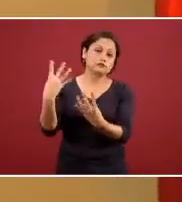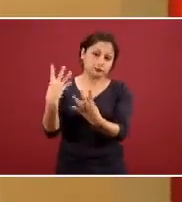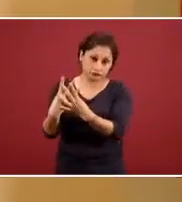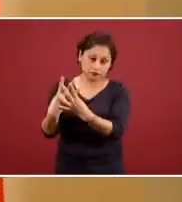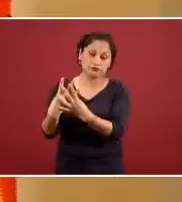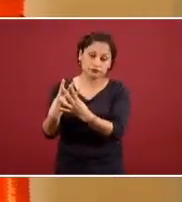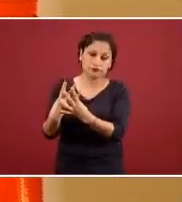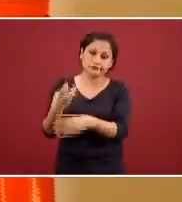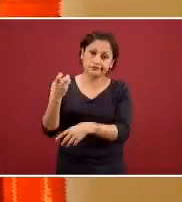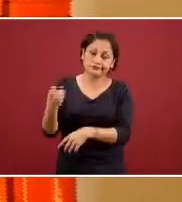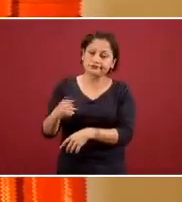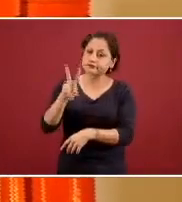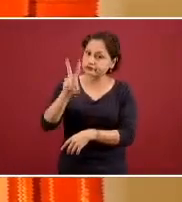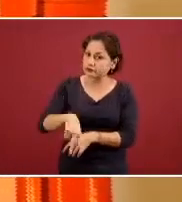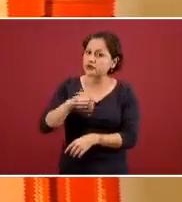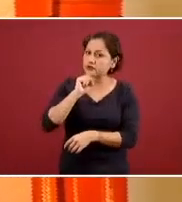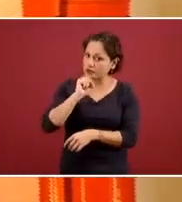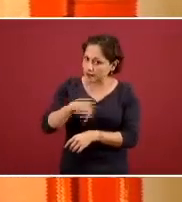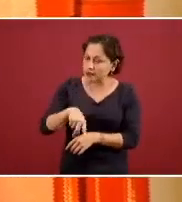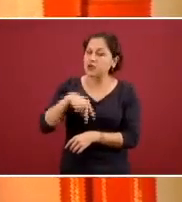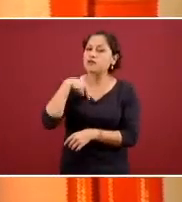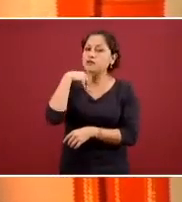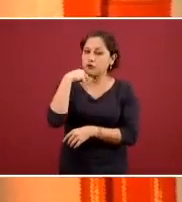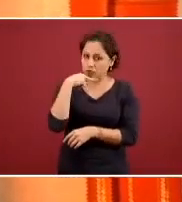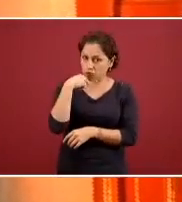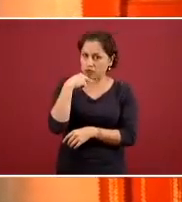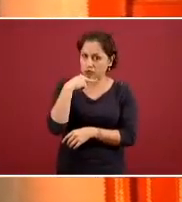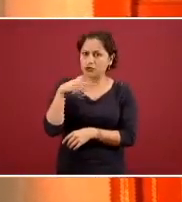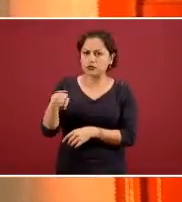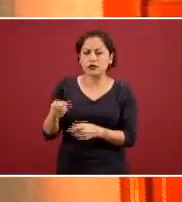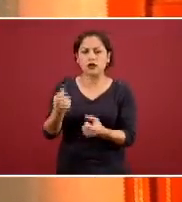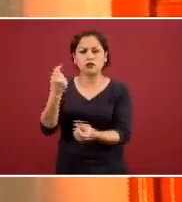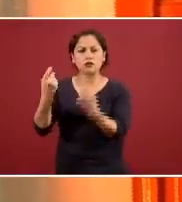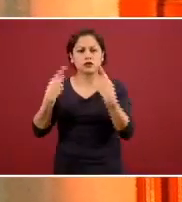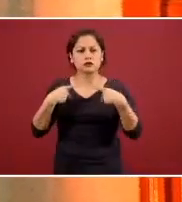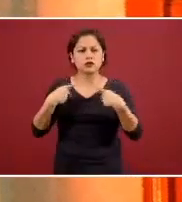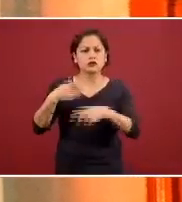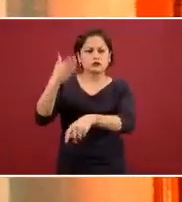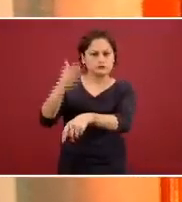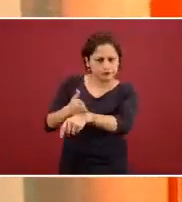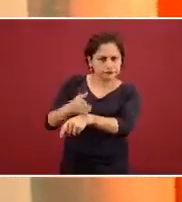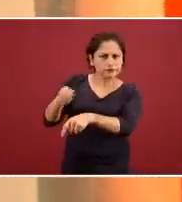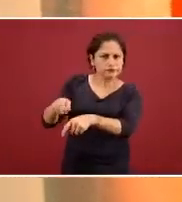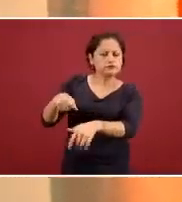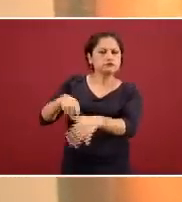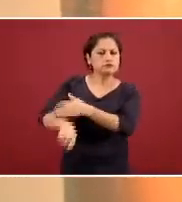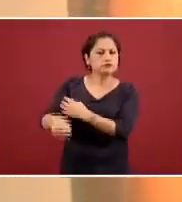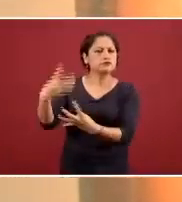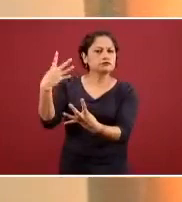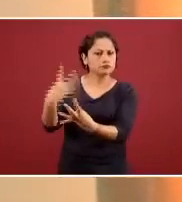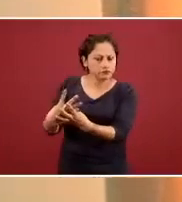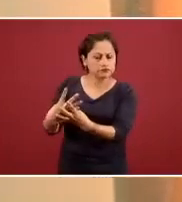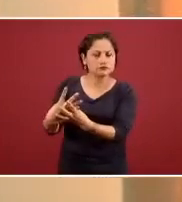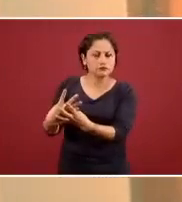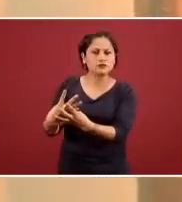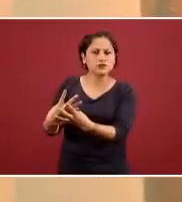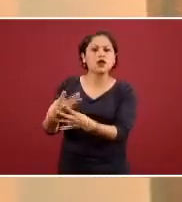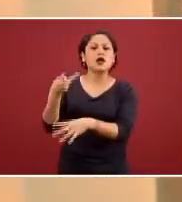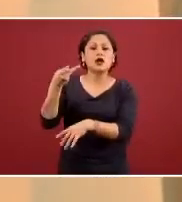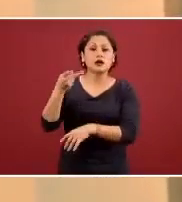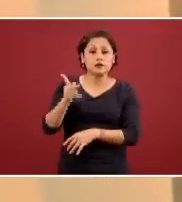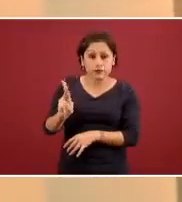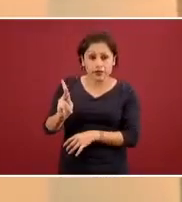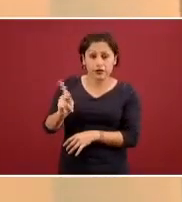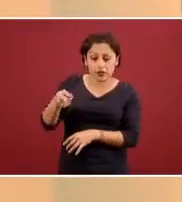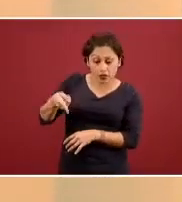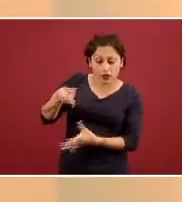las personas que están cumpliendo condenas pero en este caso también compañeros y compañeras son muchas personas que están en un